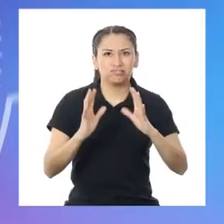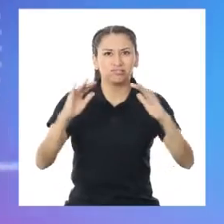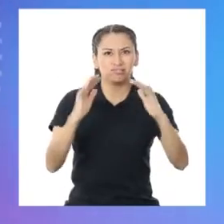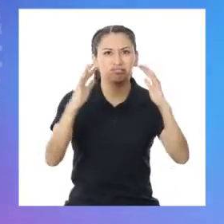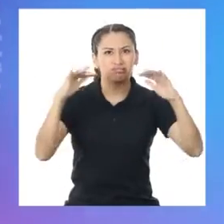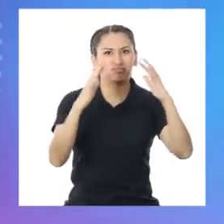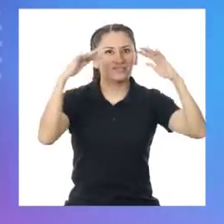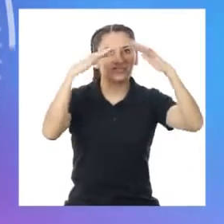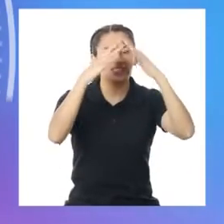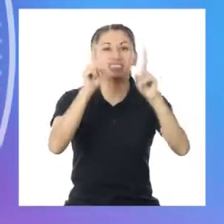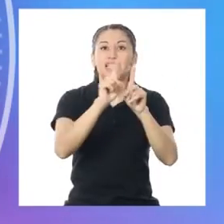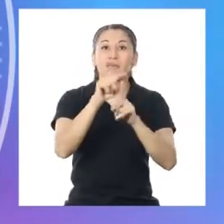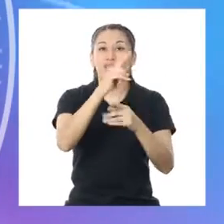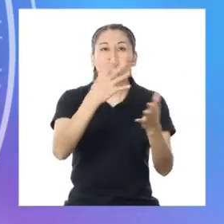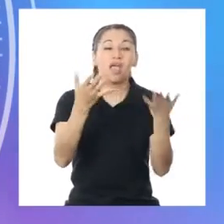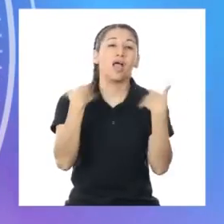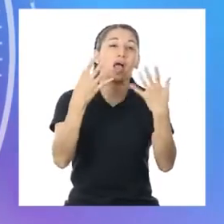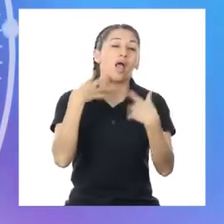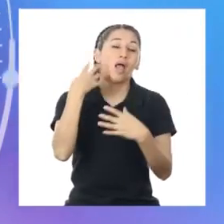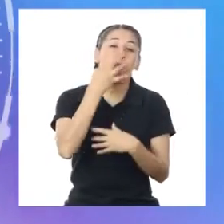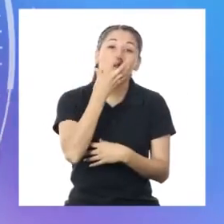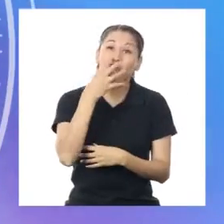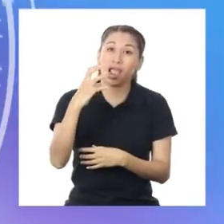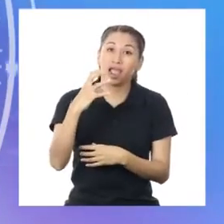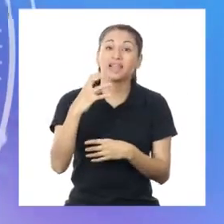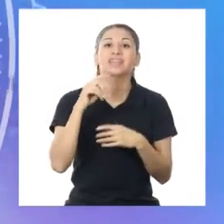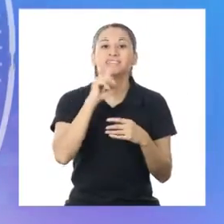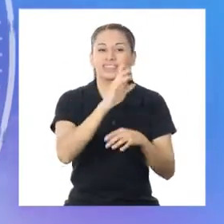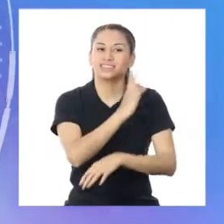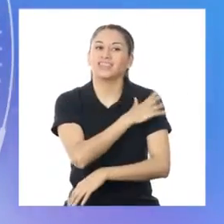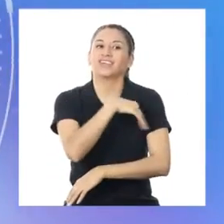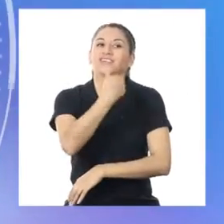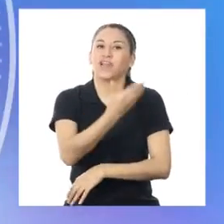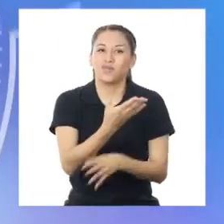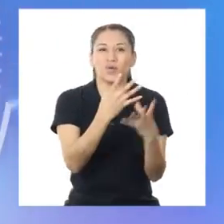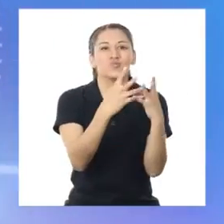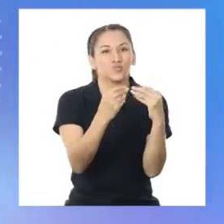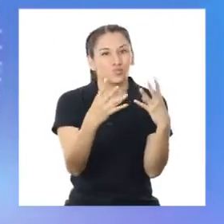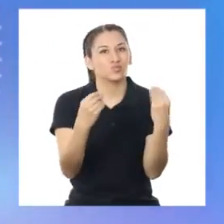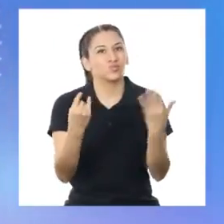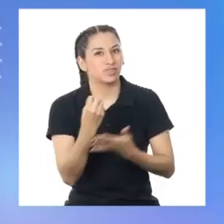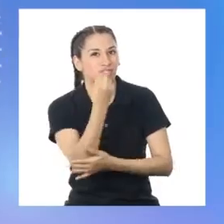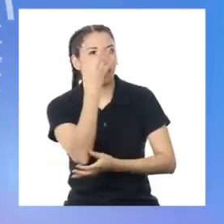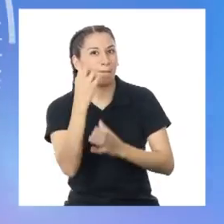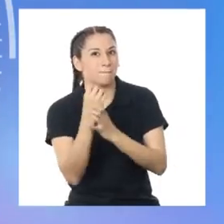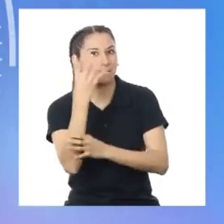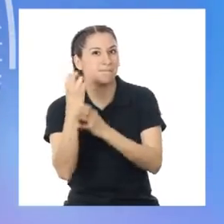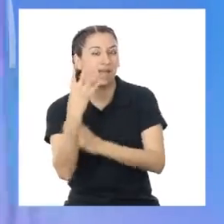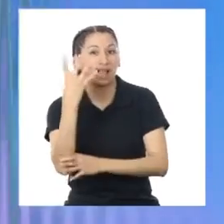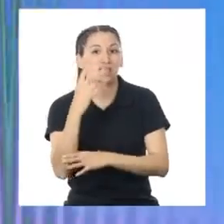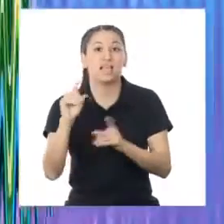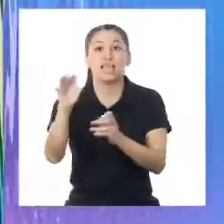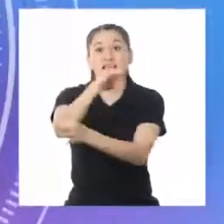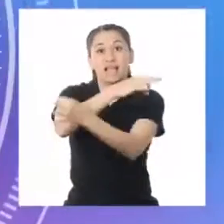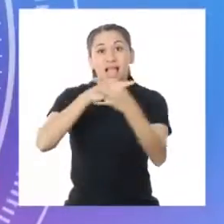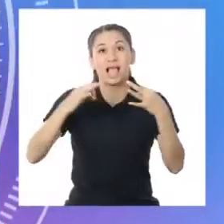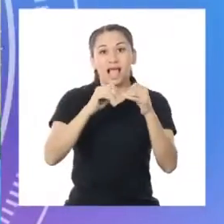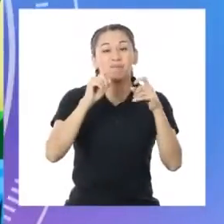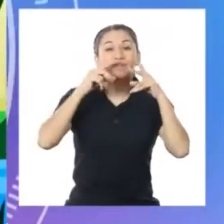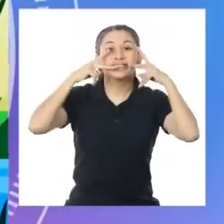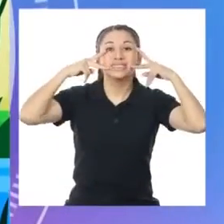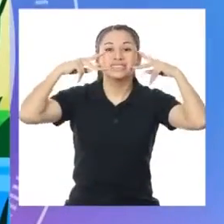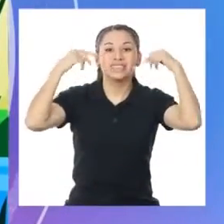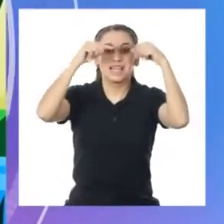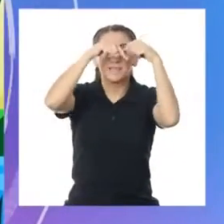el clima es cálido y muy húmedo. Eso favorece a muchas plantas. Mientras que la selva baja, como